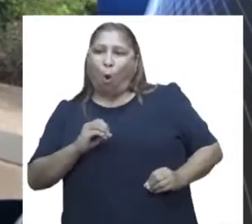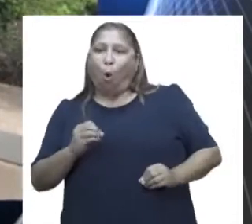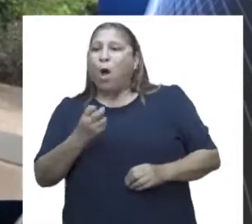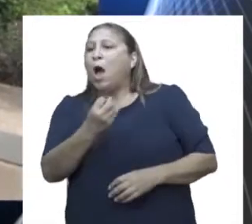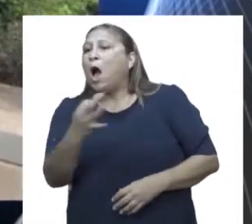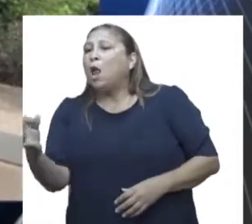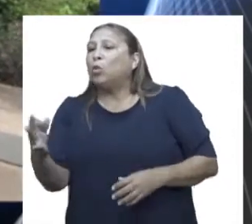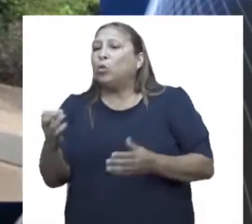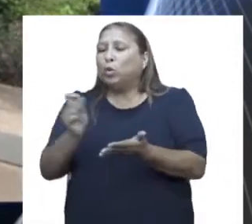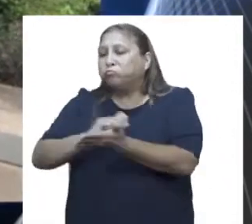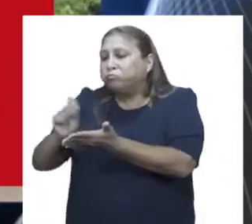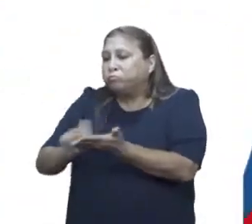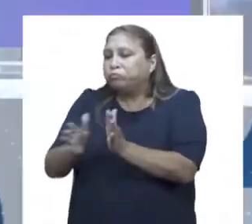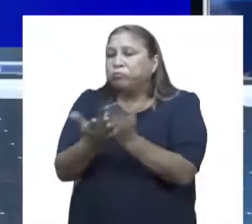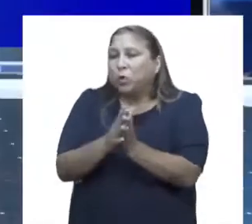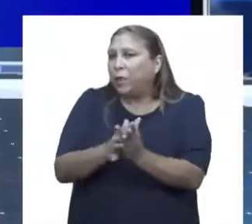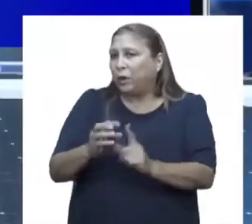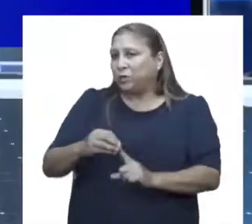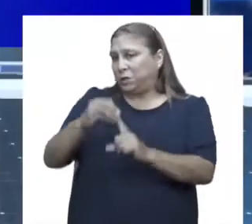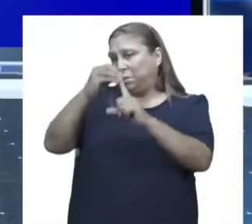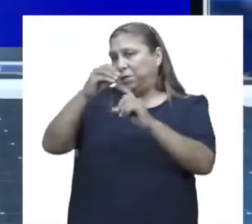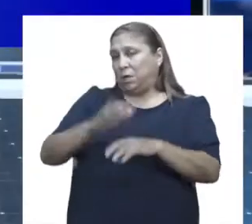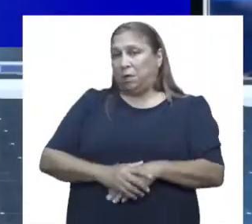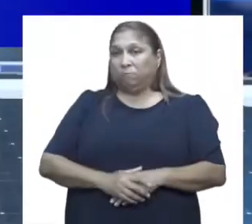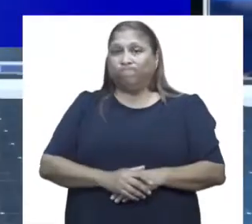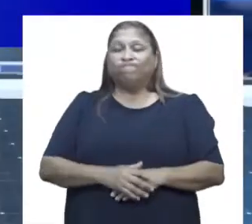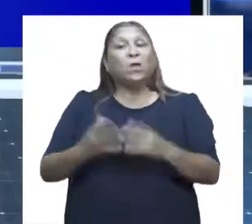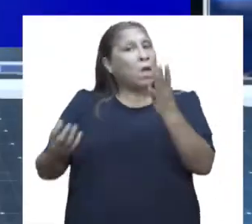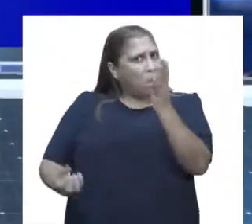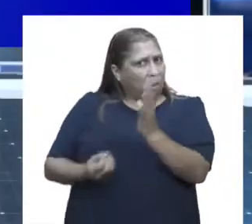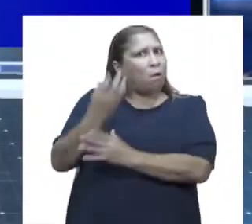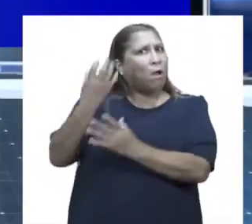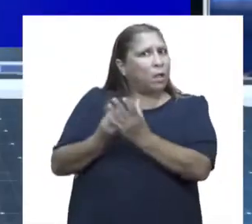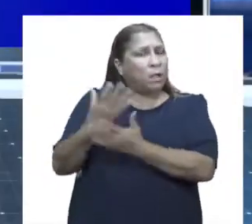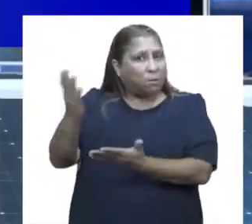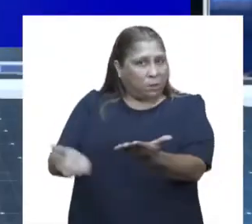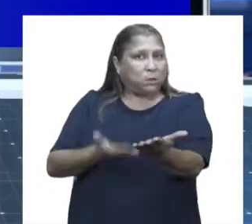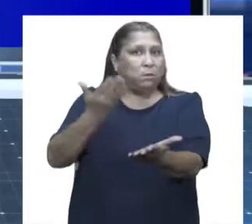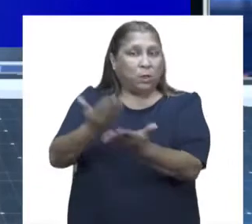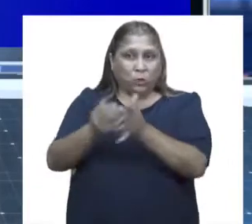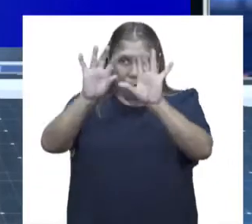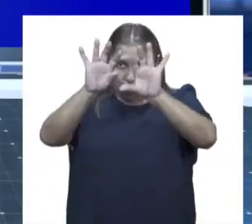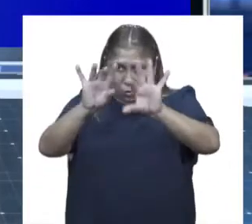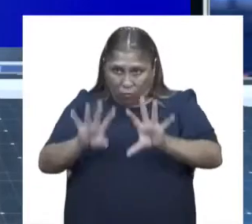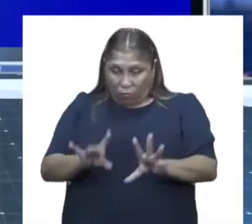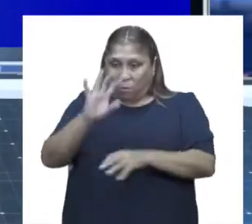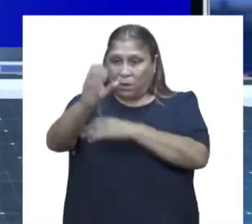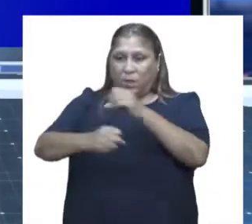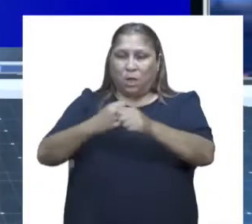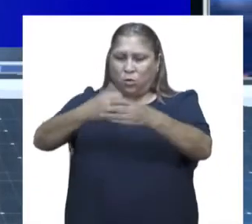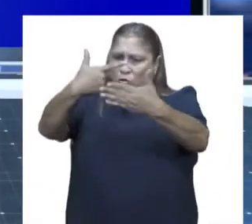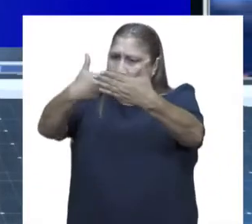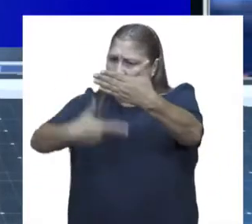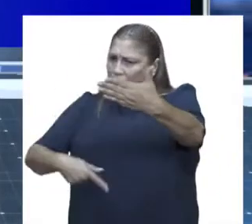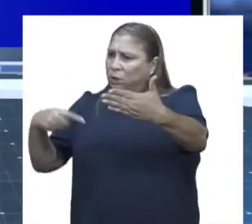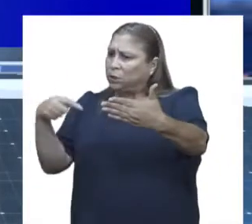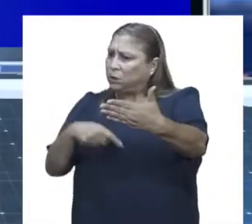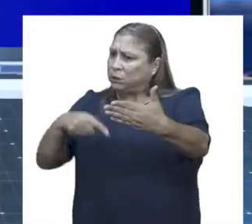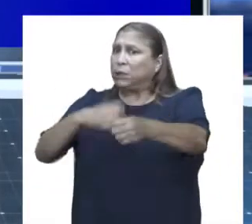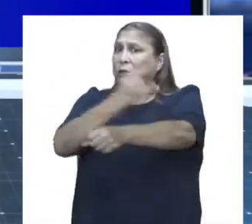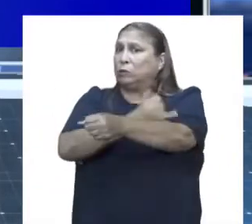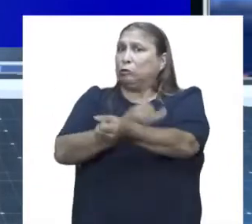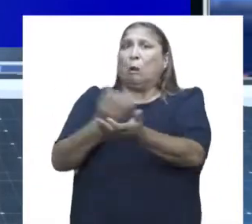marcas de útiles escolares. Mientras tanto, en Arequipa, se presentó un informe anual con el listado de las instituciones más